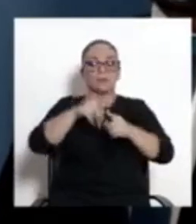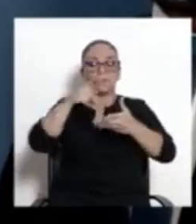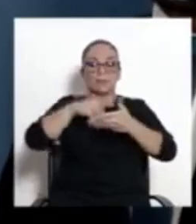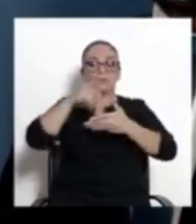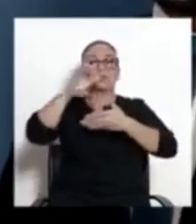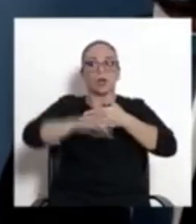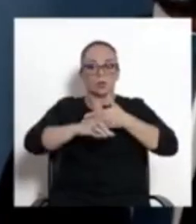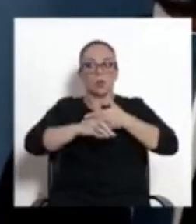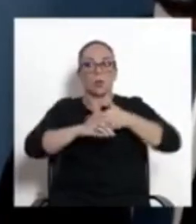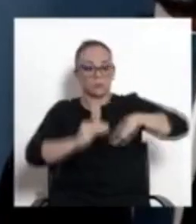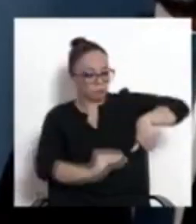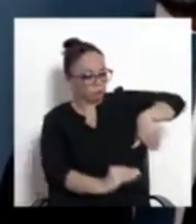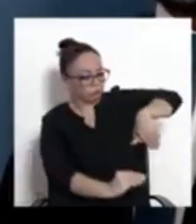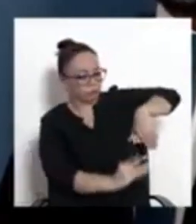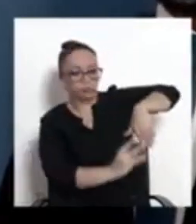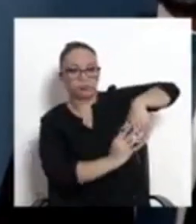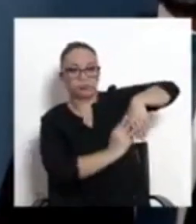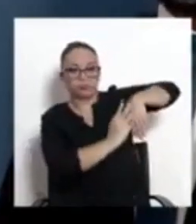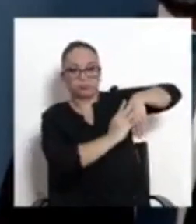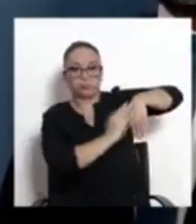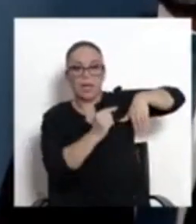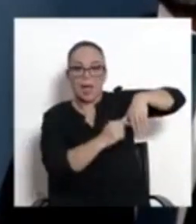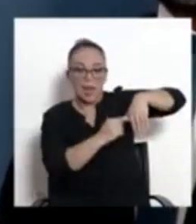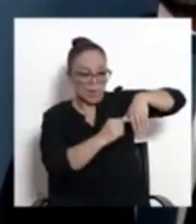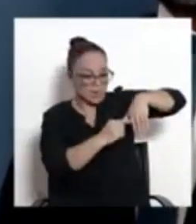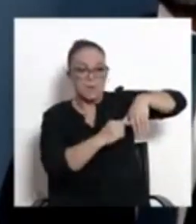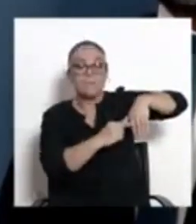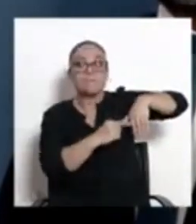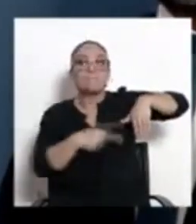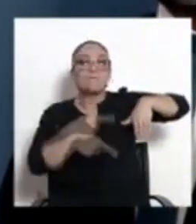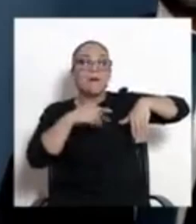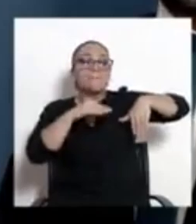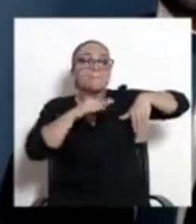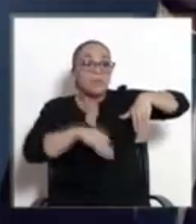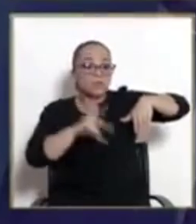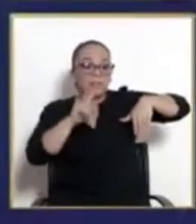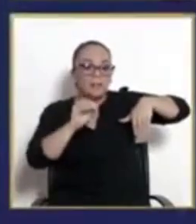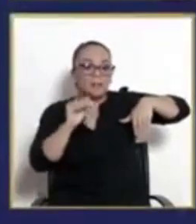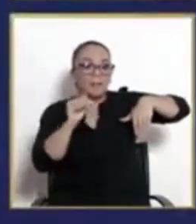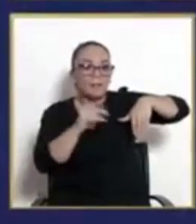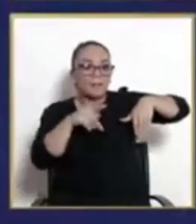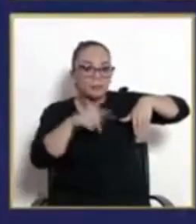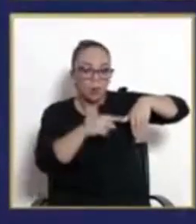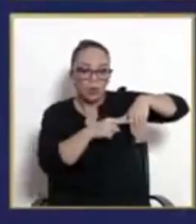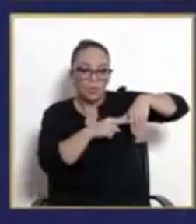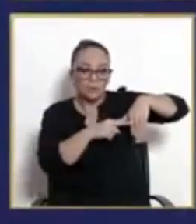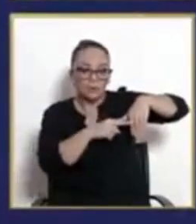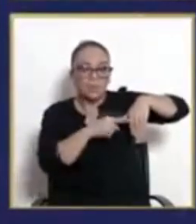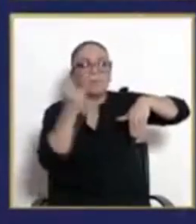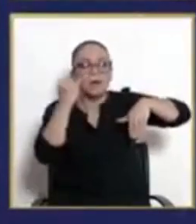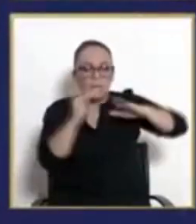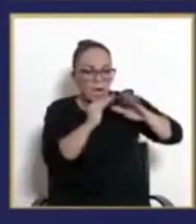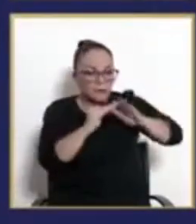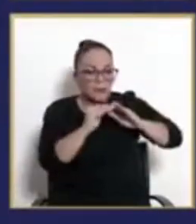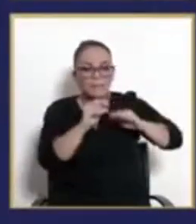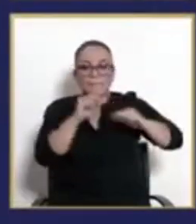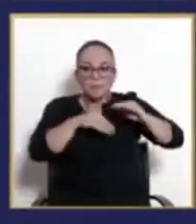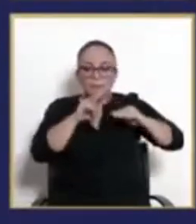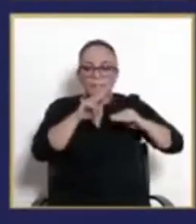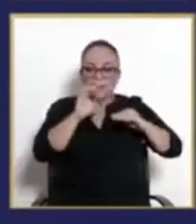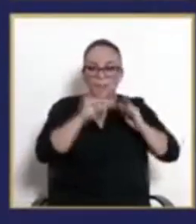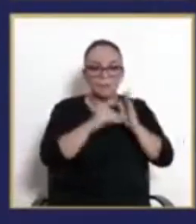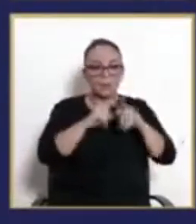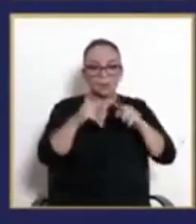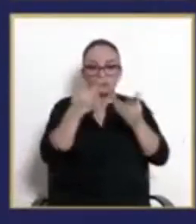viven menos de 20 mil personas. O es un impacto tres veces mayor al que la gente tiene ahí. Por lo tanto,